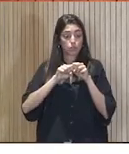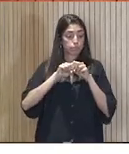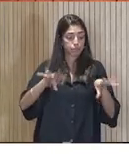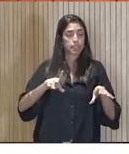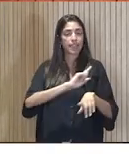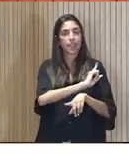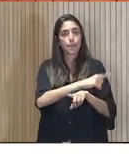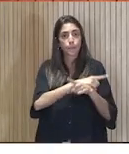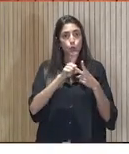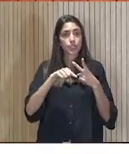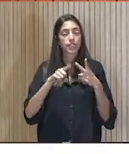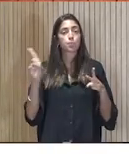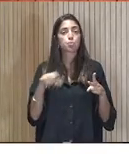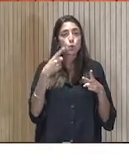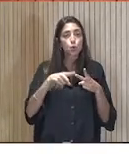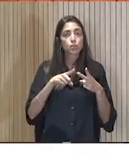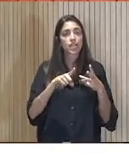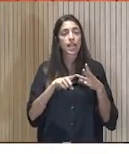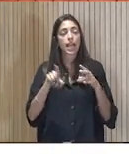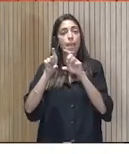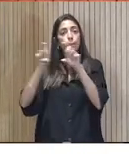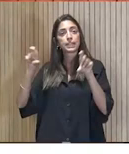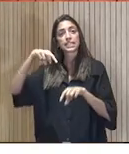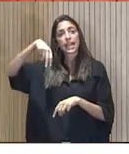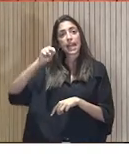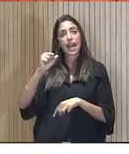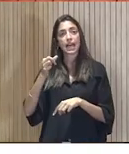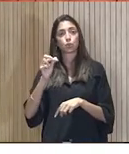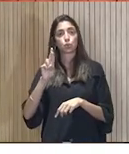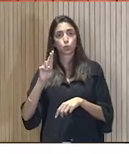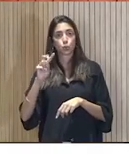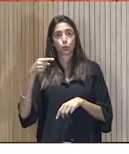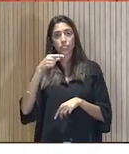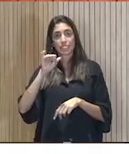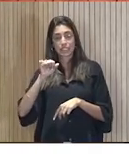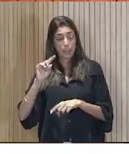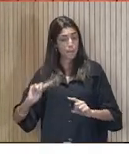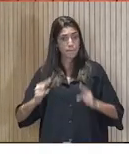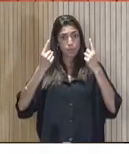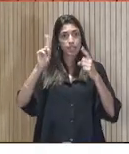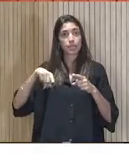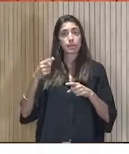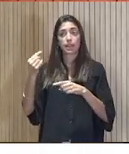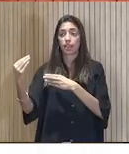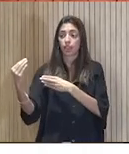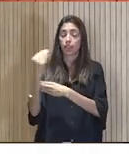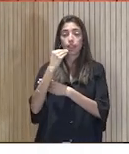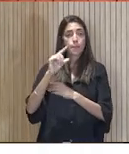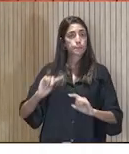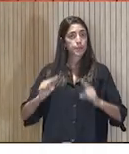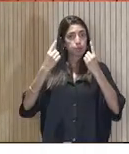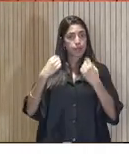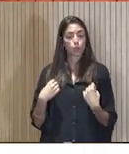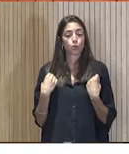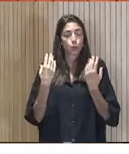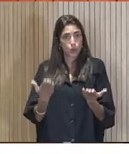deporte, de la música, de empresas, Naturgy, concretamente. Fue una de las primeras y de las mayores donantes en nuestra organización, no para hacer